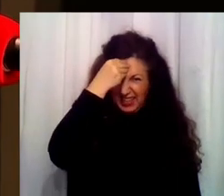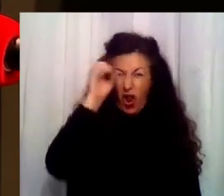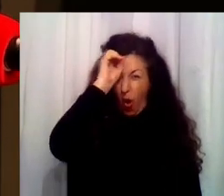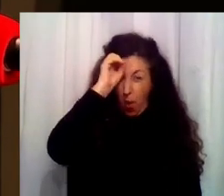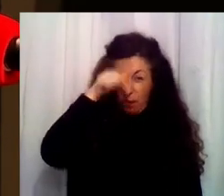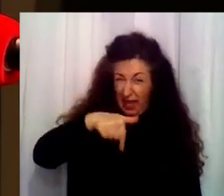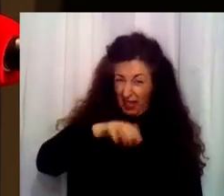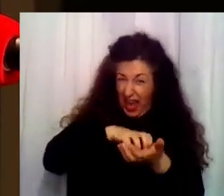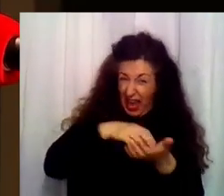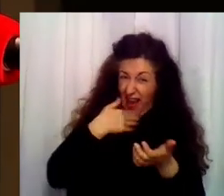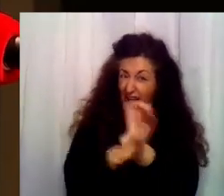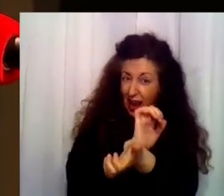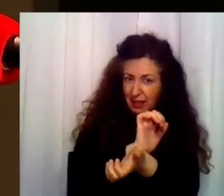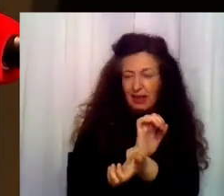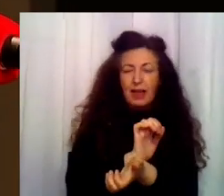centro.